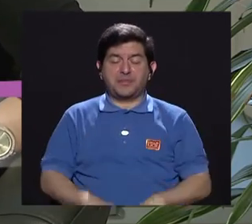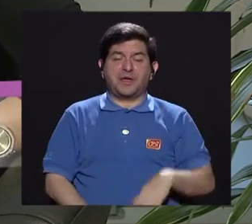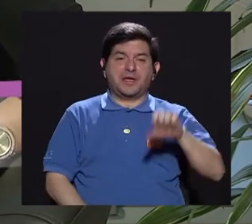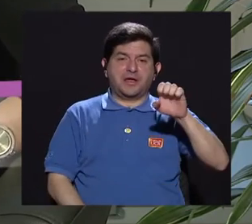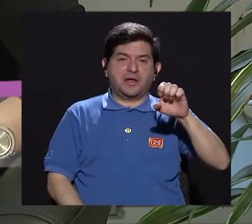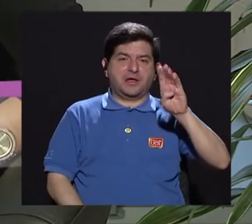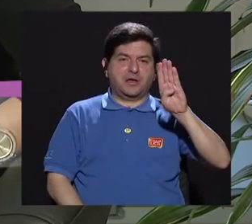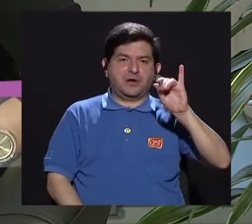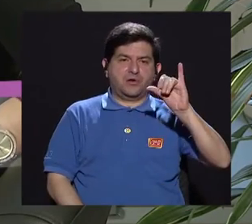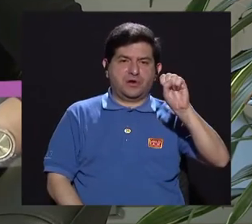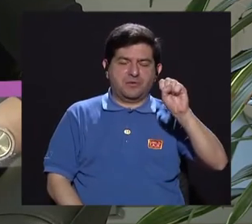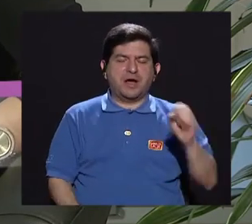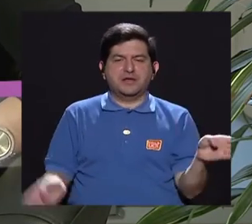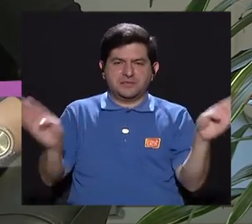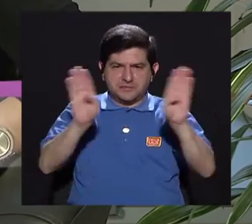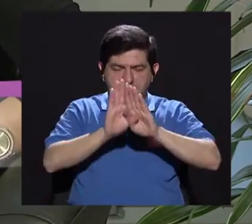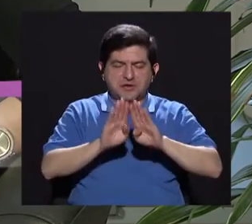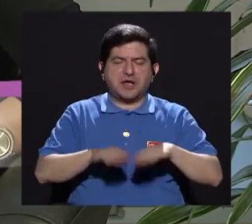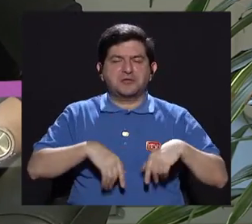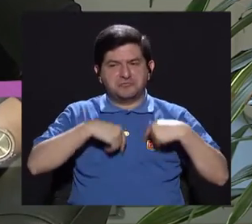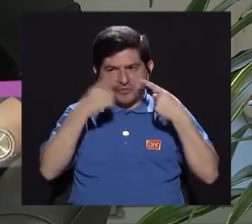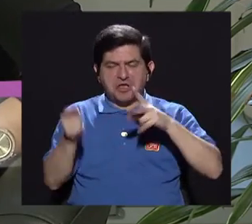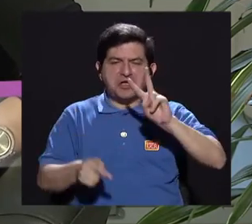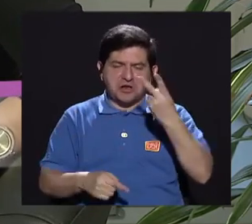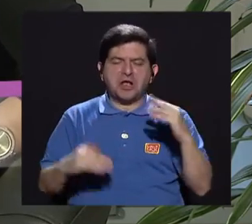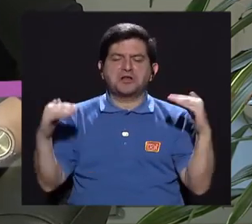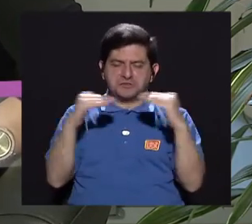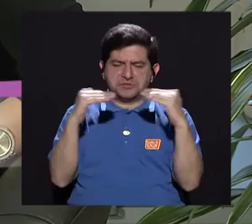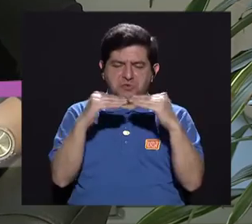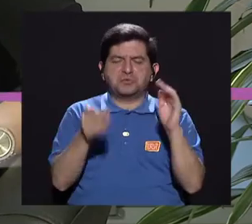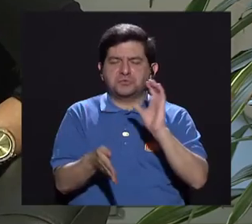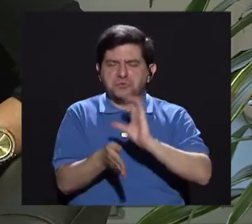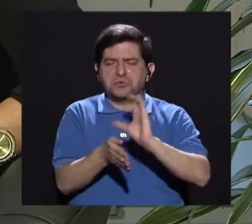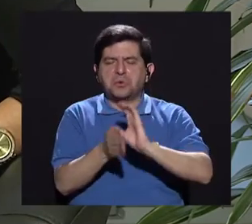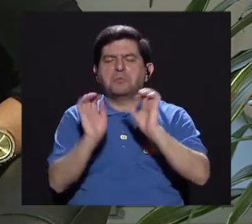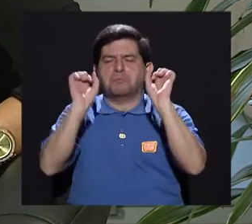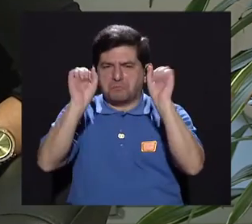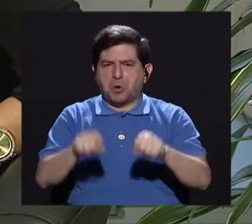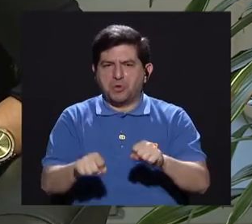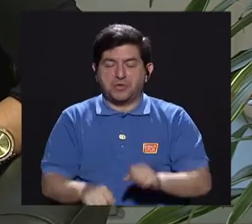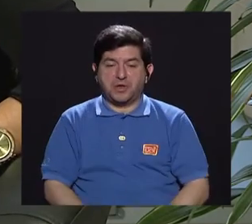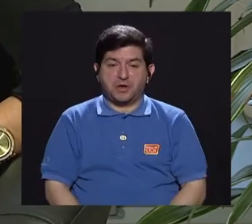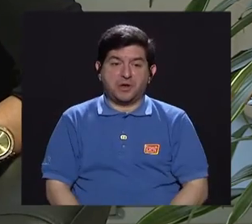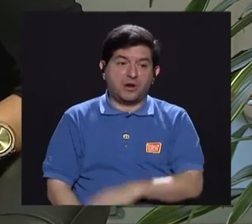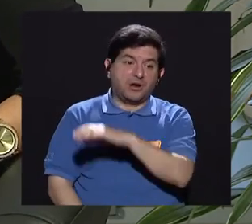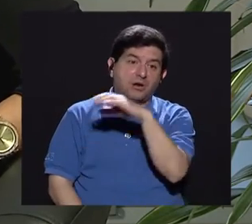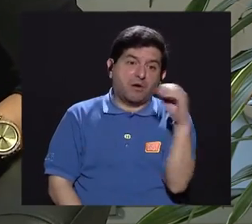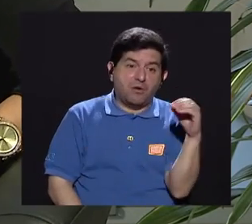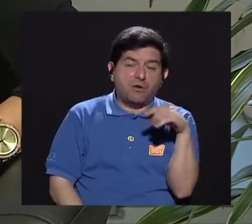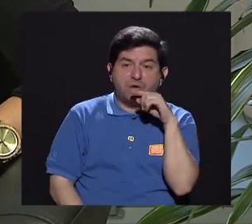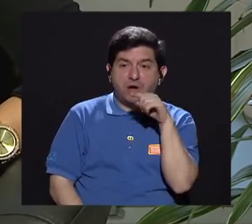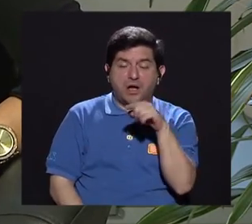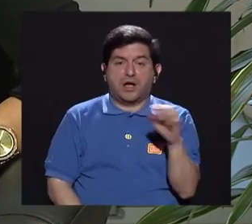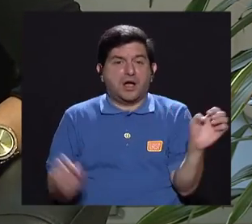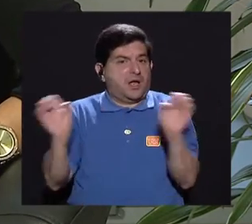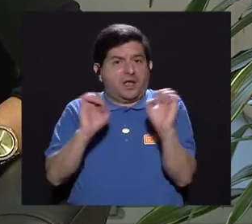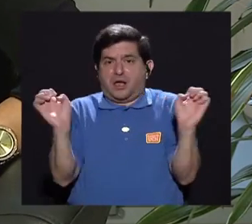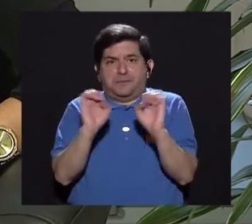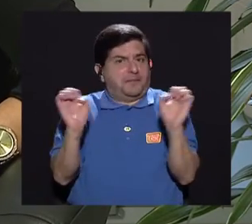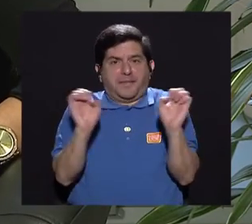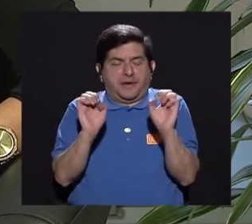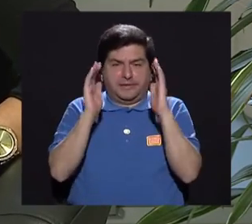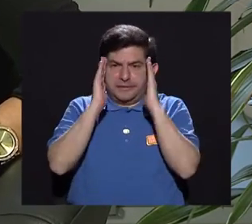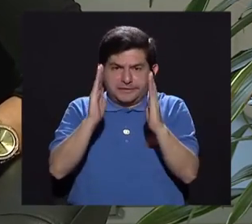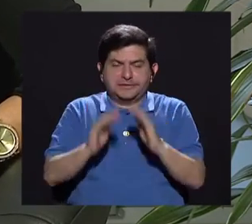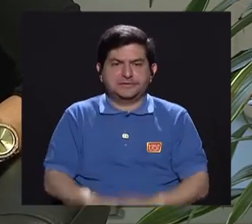device está cerrado, podemos pasar al segundo nivel de atención que serían las clínicas y, bueno, si ahí no puede ser, dice, es una emergencia, por